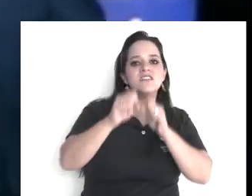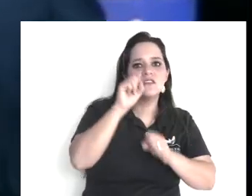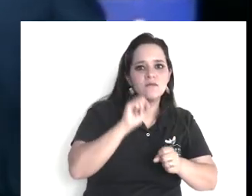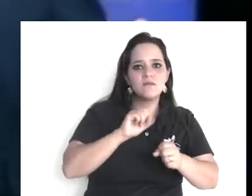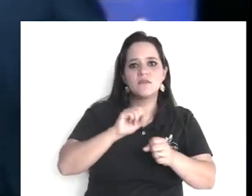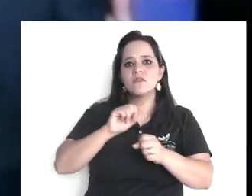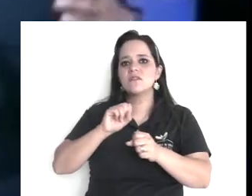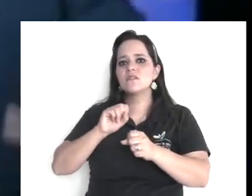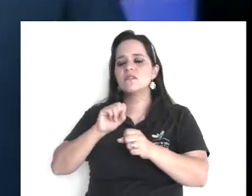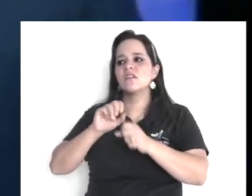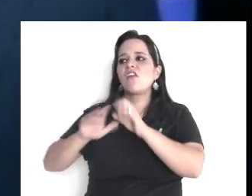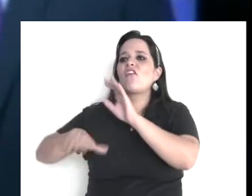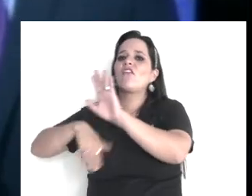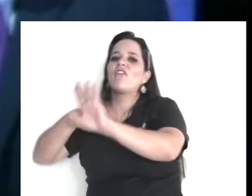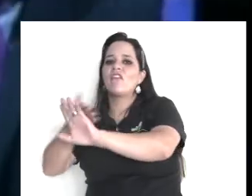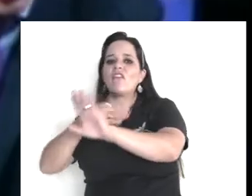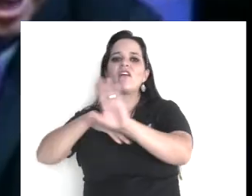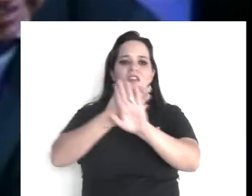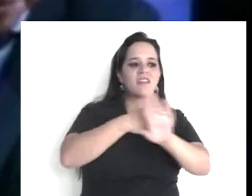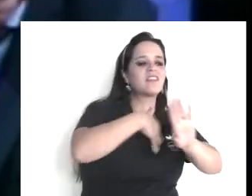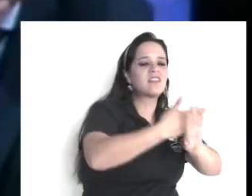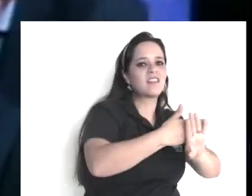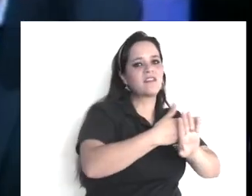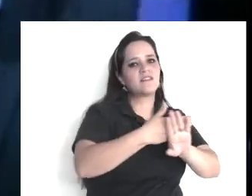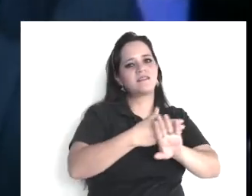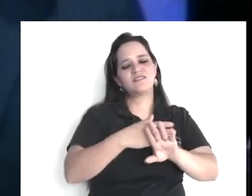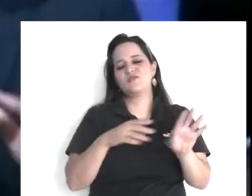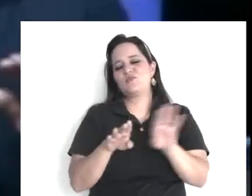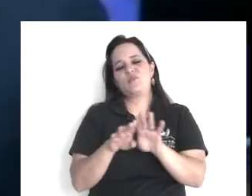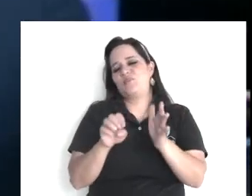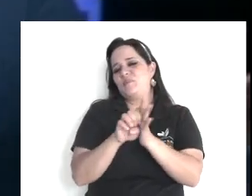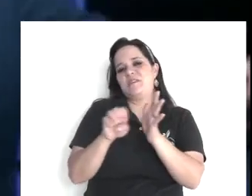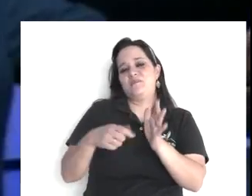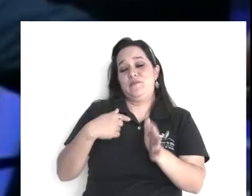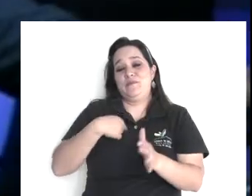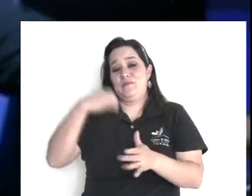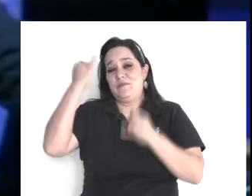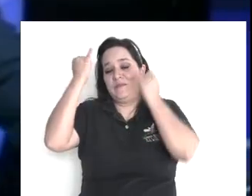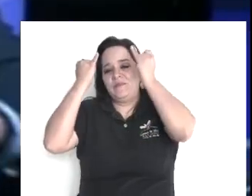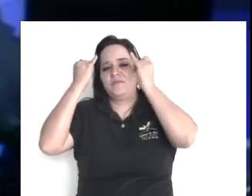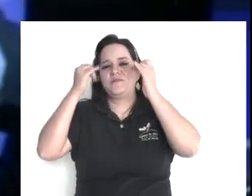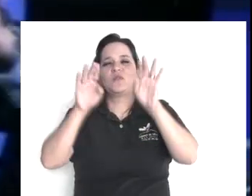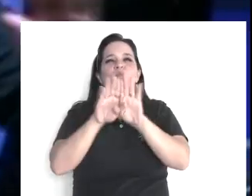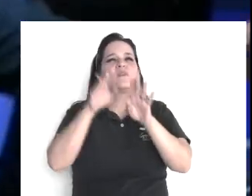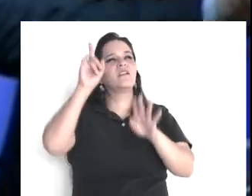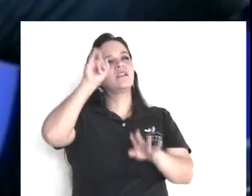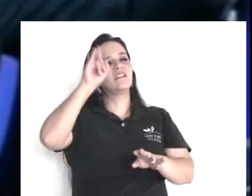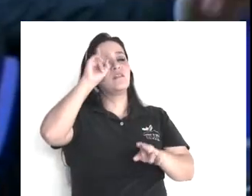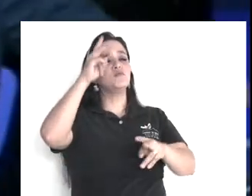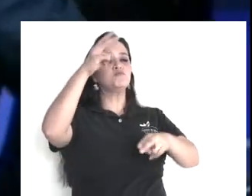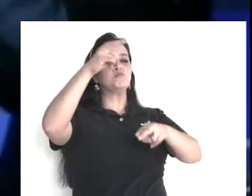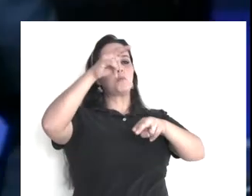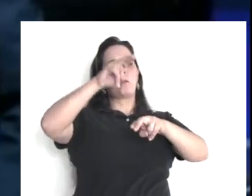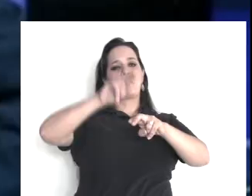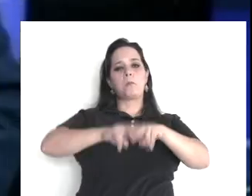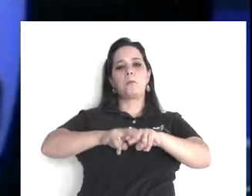como, como que Satanás se sentó allí, y dijo, no, no, aquí van a caer un montón,